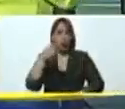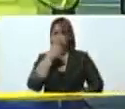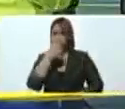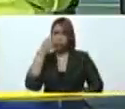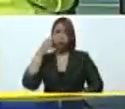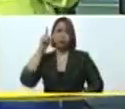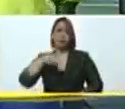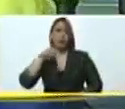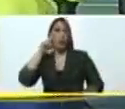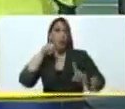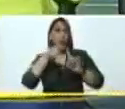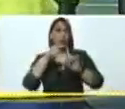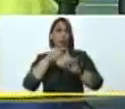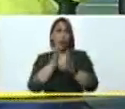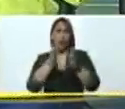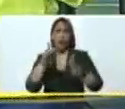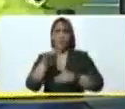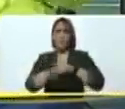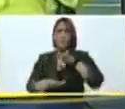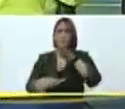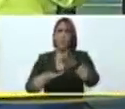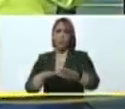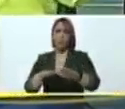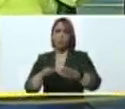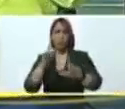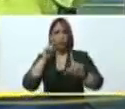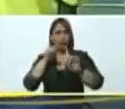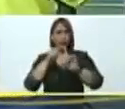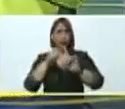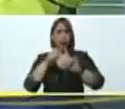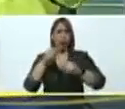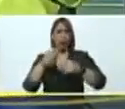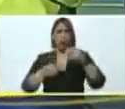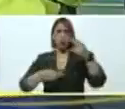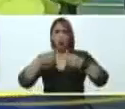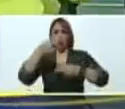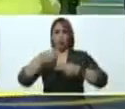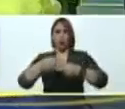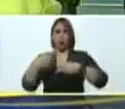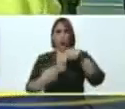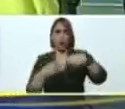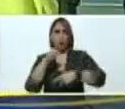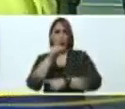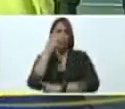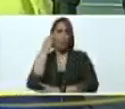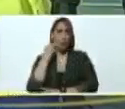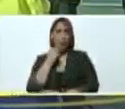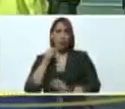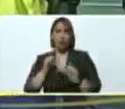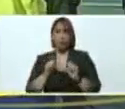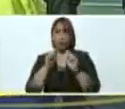nuestro gran paso por conseguir construyendo nuestra revolución bolivariana, por seguir